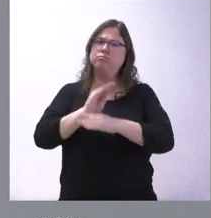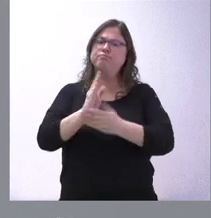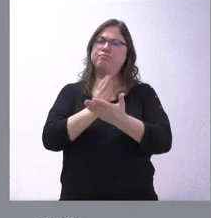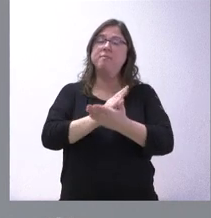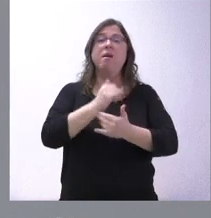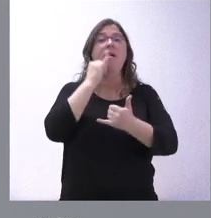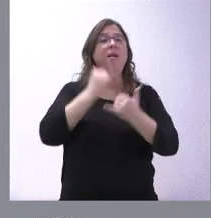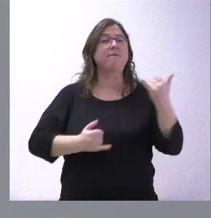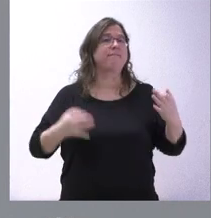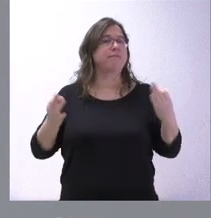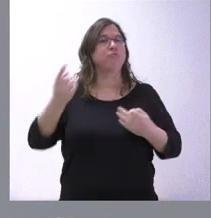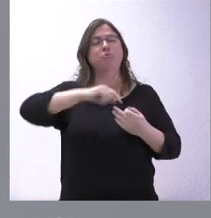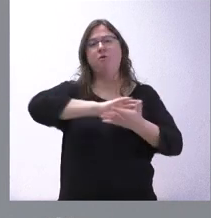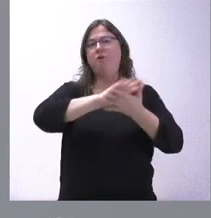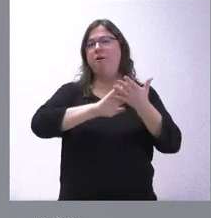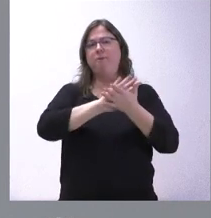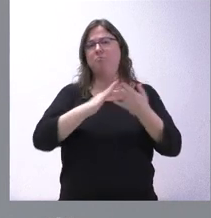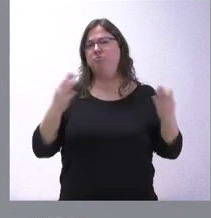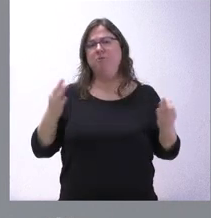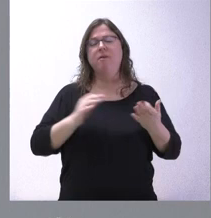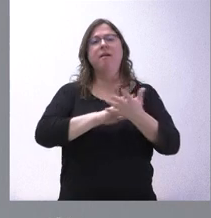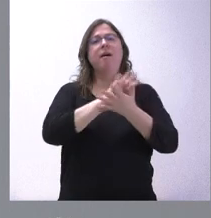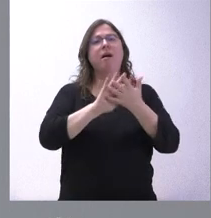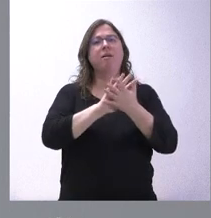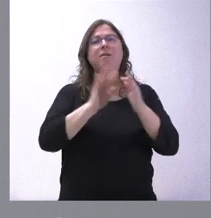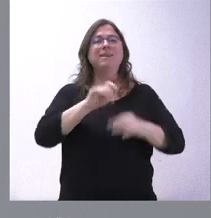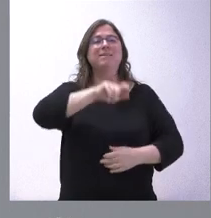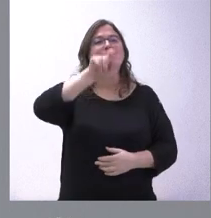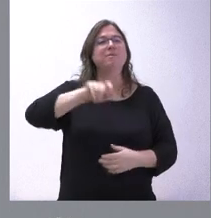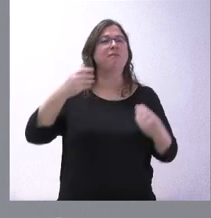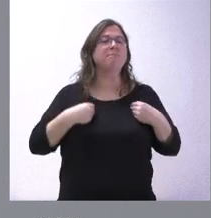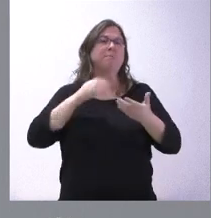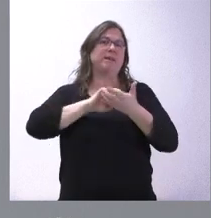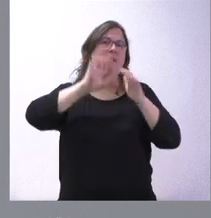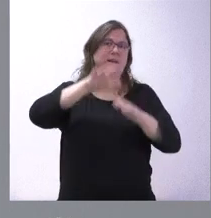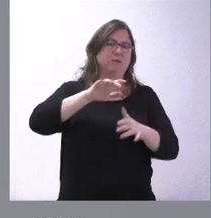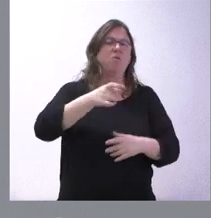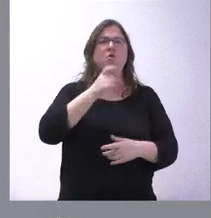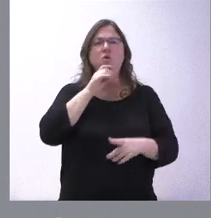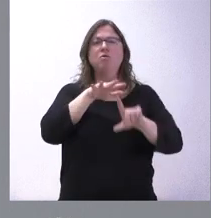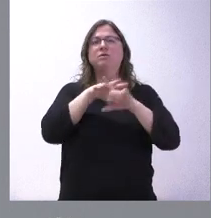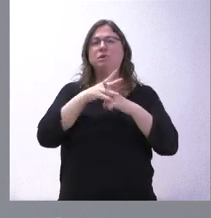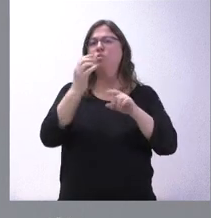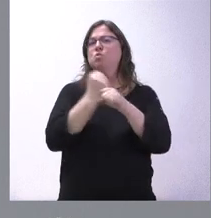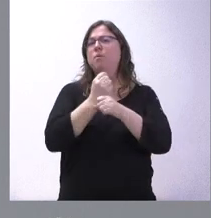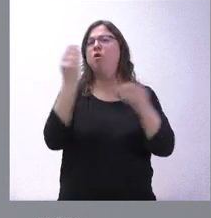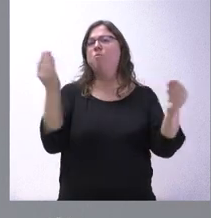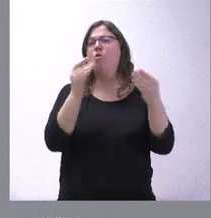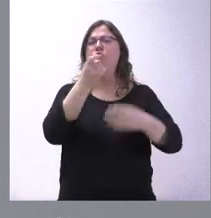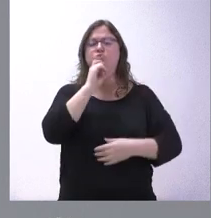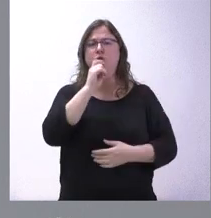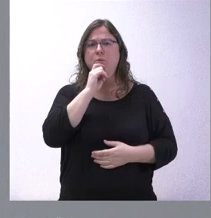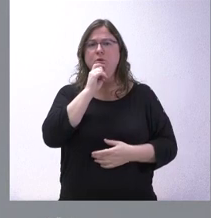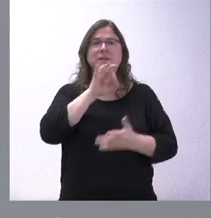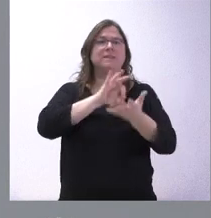al final, de lo que tenemos que hablar, creo yo, en el diálogo social es fundamentalmente de las personas de Castilla y León, de cómo mejorar sus condiciones de trabajo, de cómo dar los